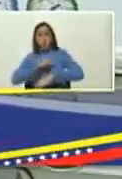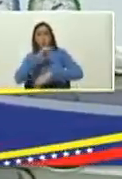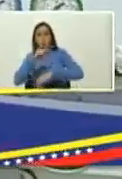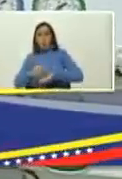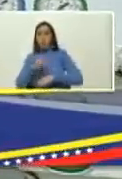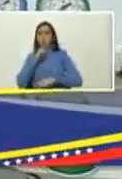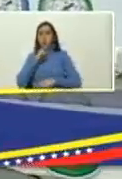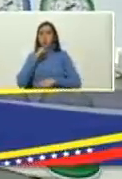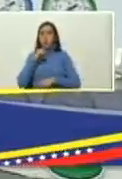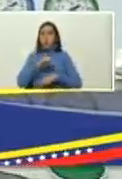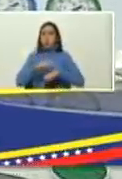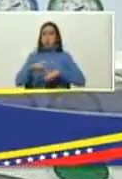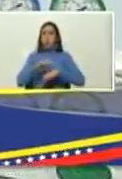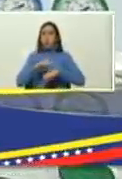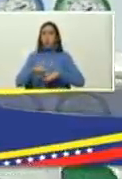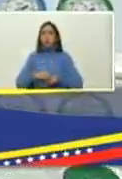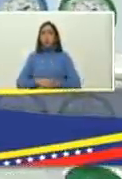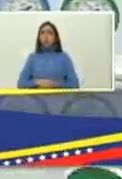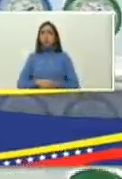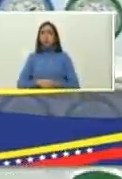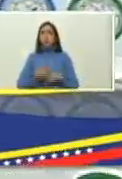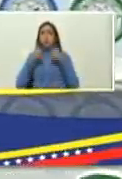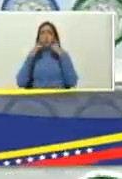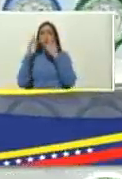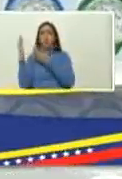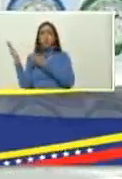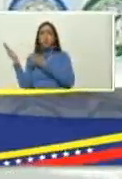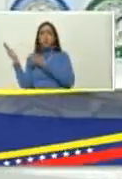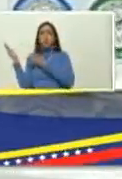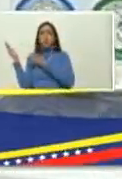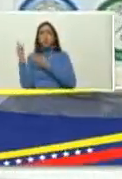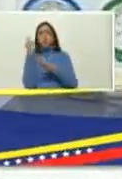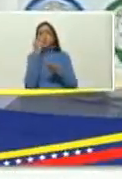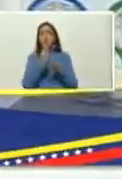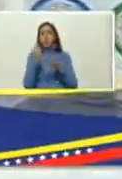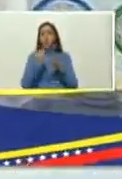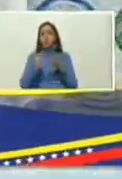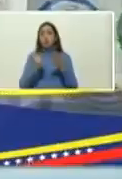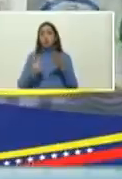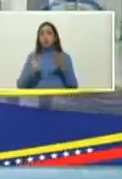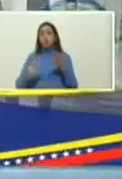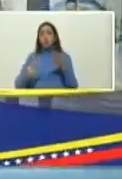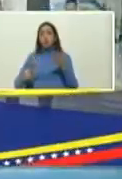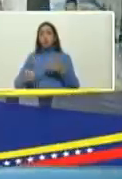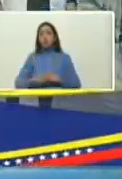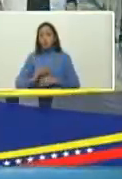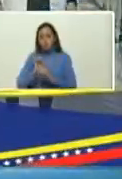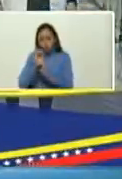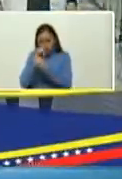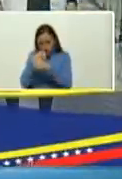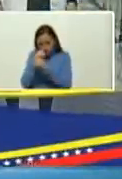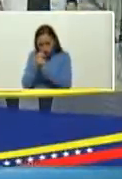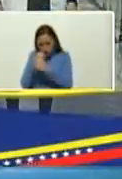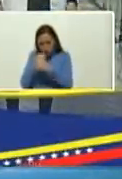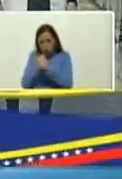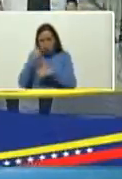complejidad torres de la paroscopia artoscopia microscópicos ópticos